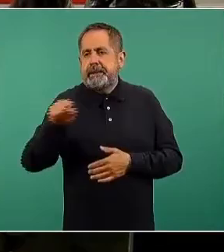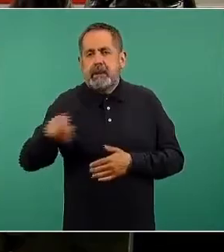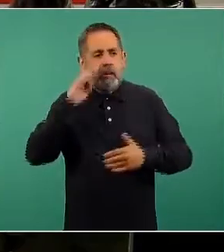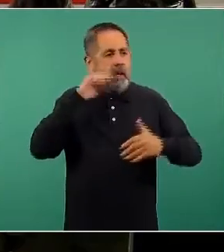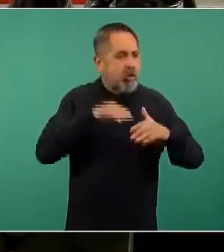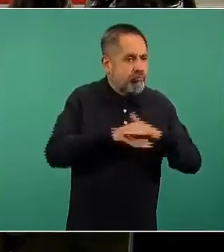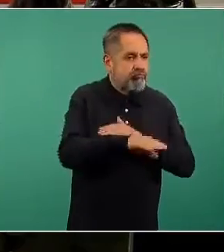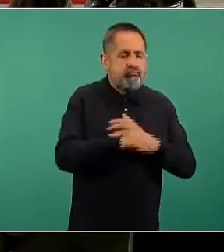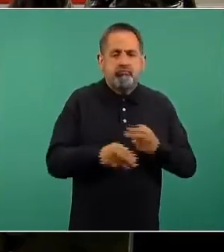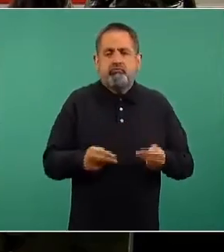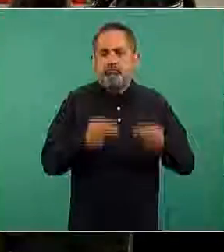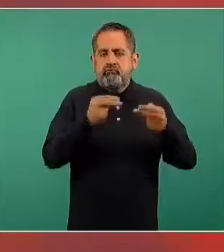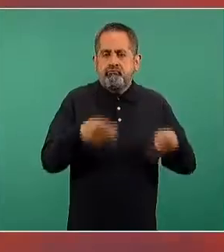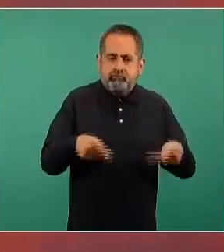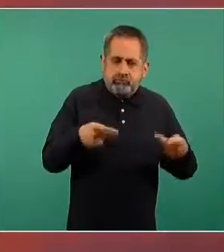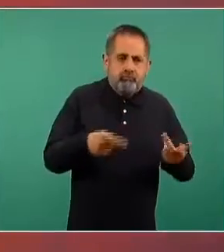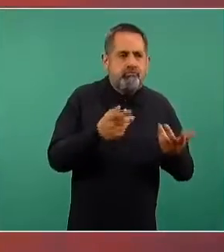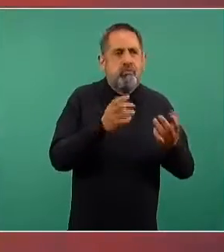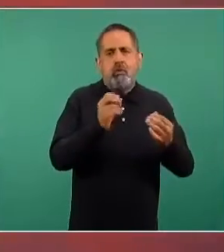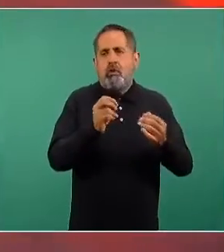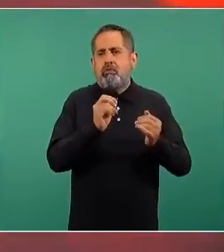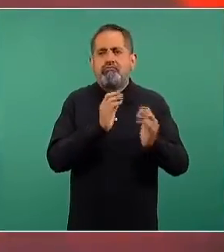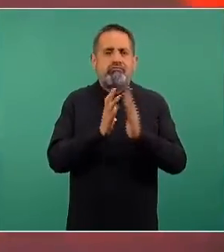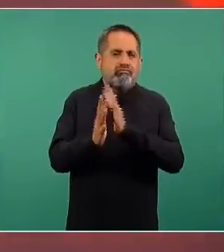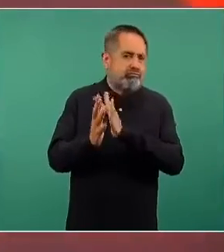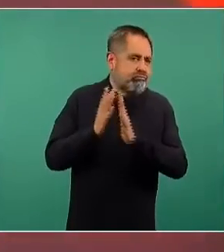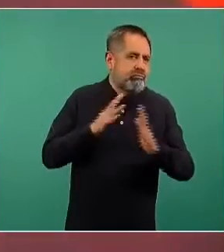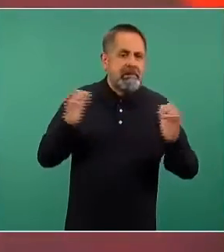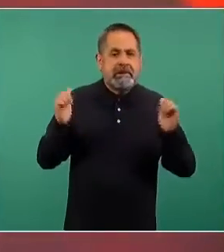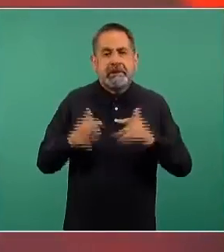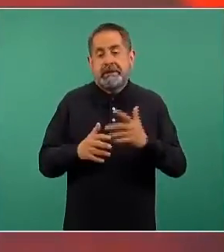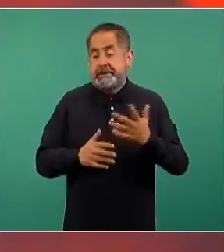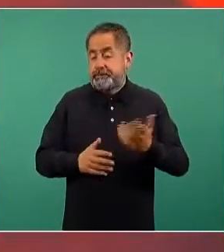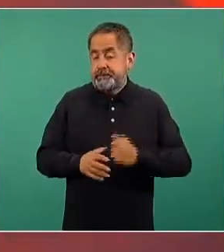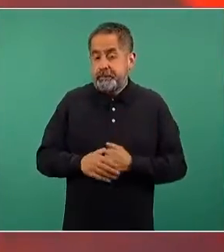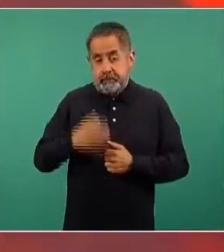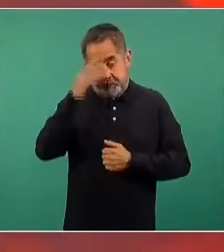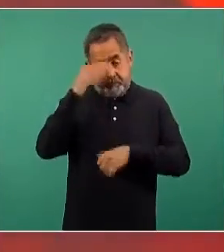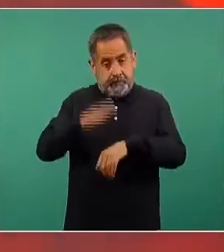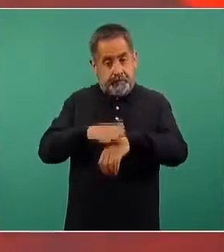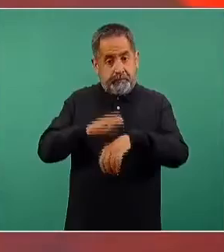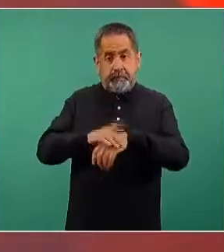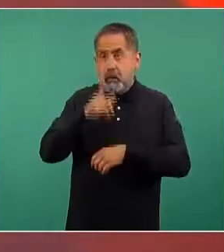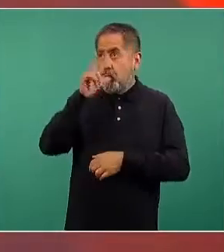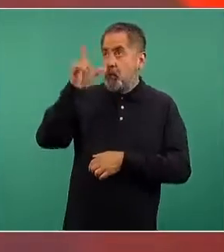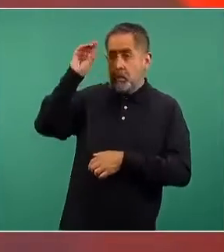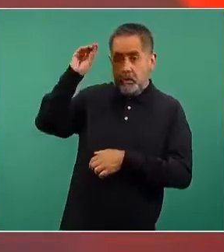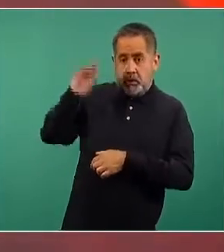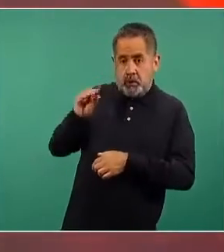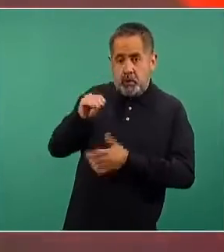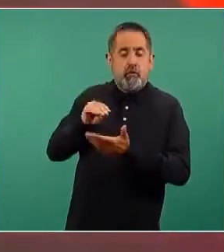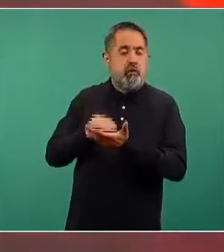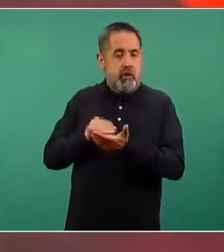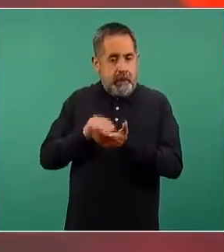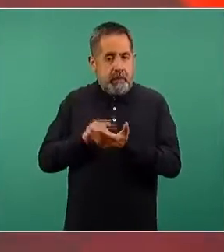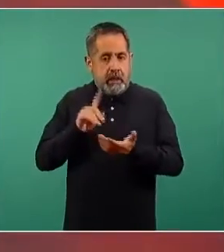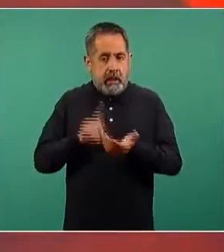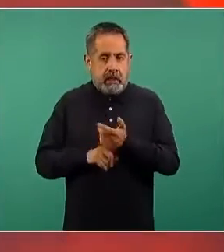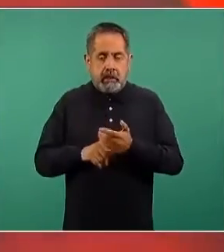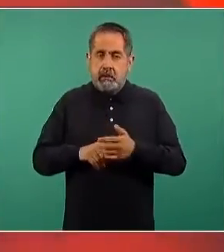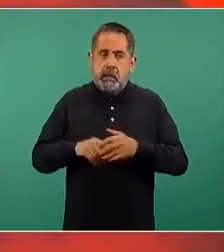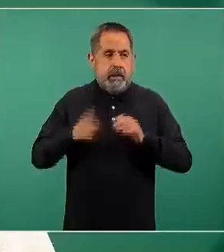actividades comerciales o en el espacio público. Y no olvidar que el semáforo de riesgo COVID, que sigue vigente, que es una